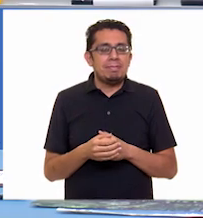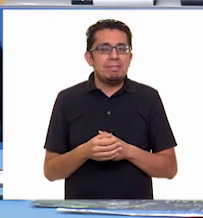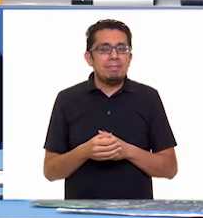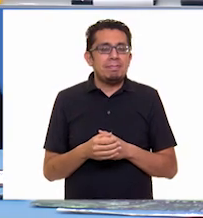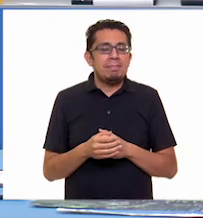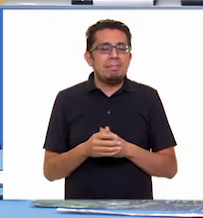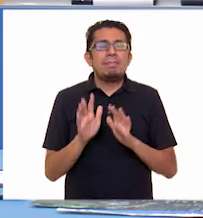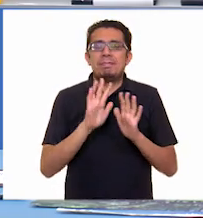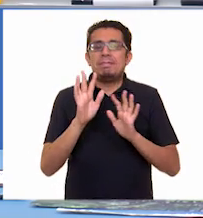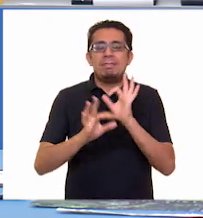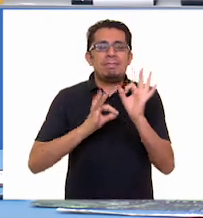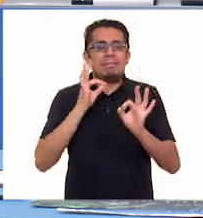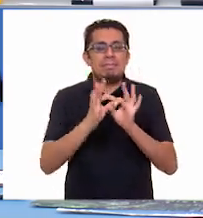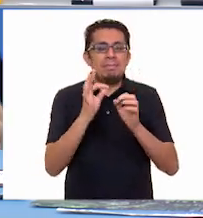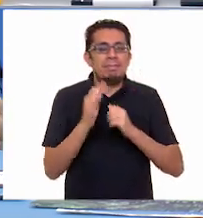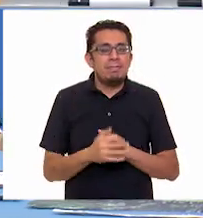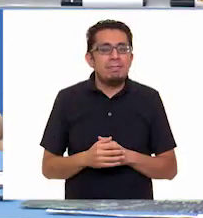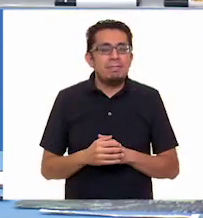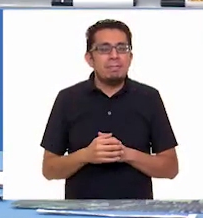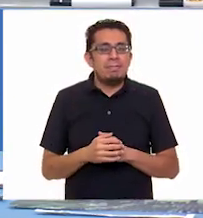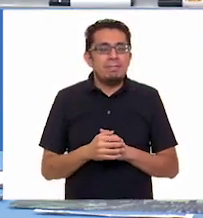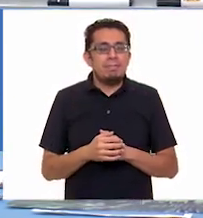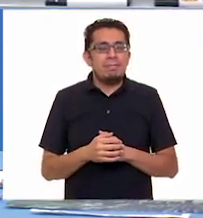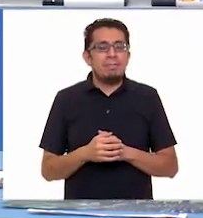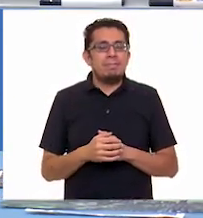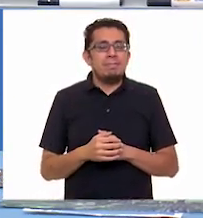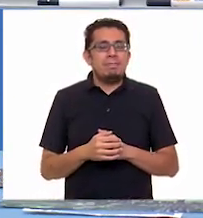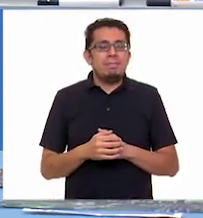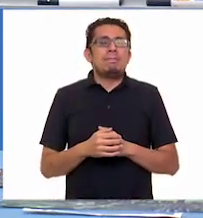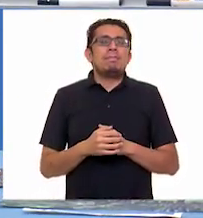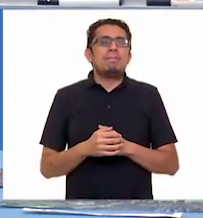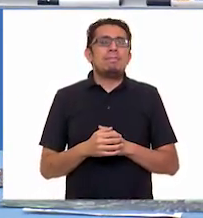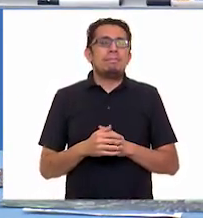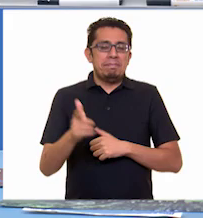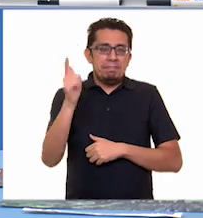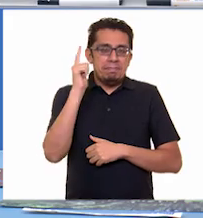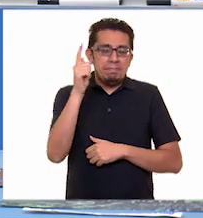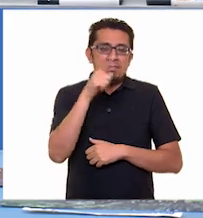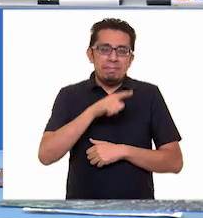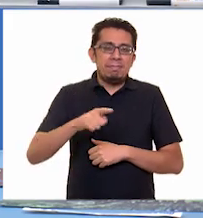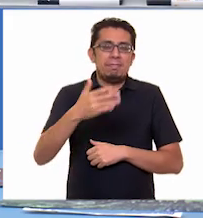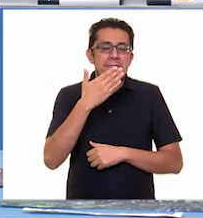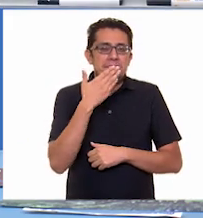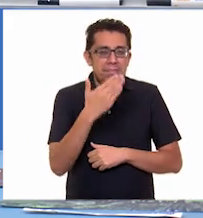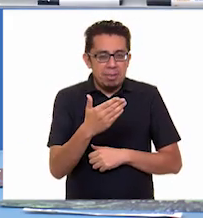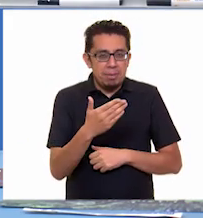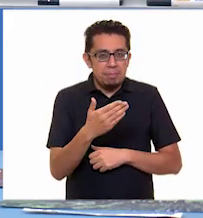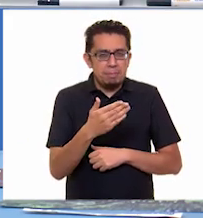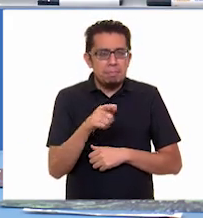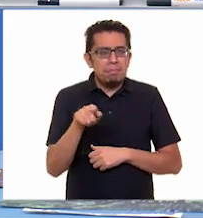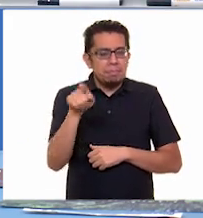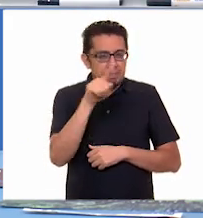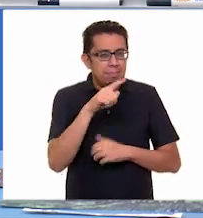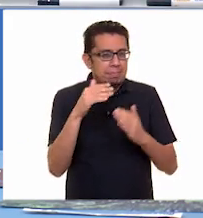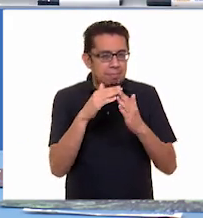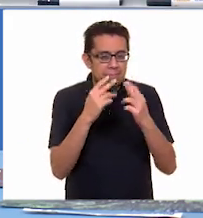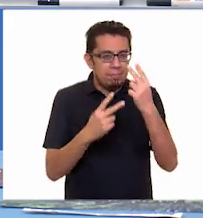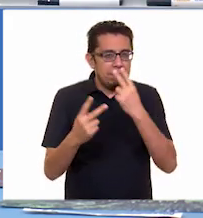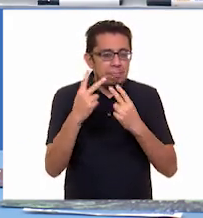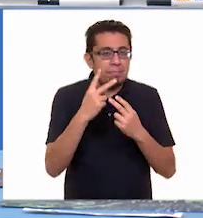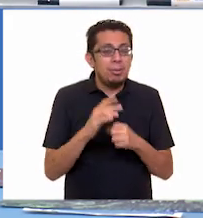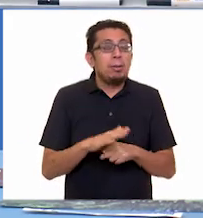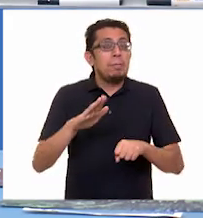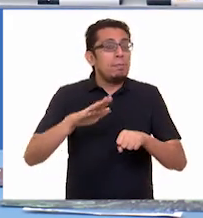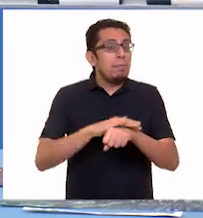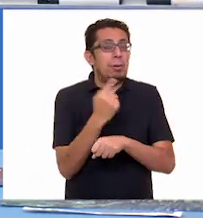Listo. Gracias, aquí lo pongo. Ay, espero que se encuentren muy bien y ustedes también allá en su casita, porque